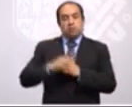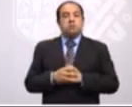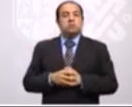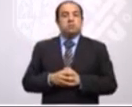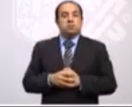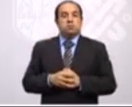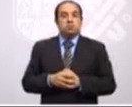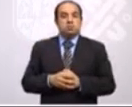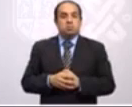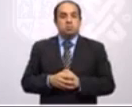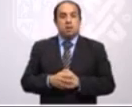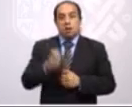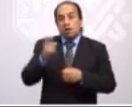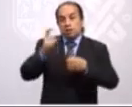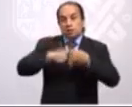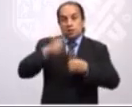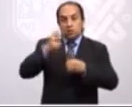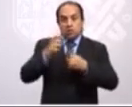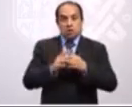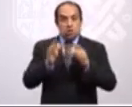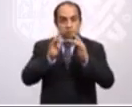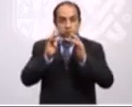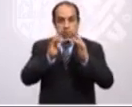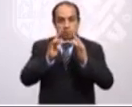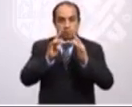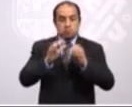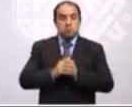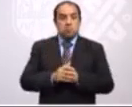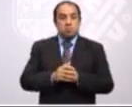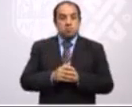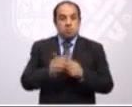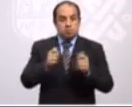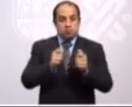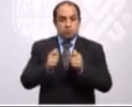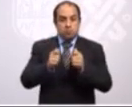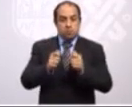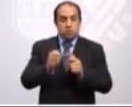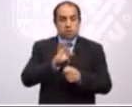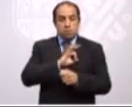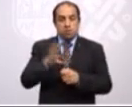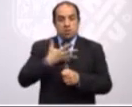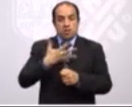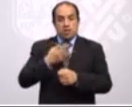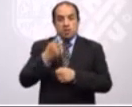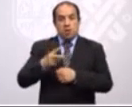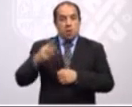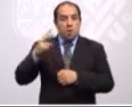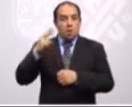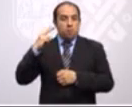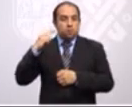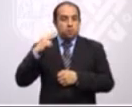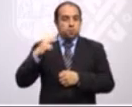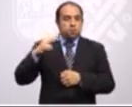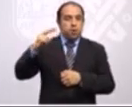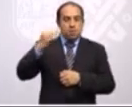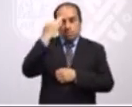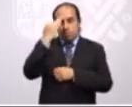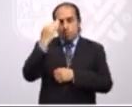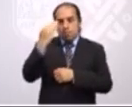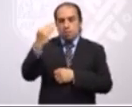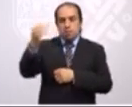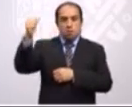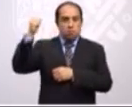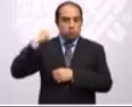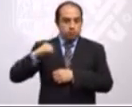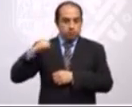Dentro de esa interactividad serían parte de estos vuelos en el tiempo, digamos, que son justo de realidad virtual,